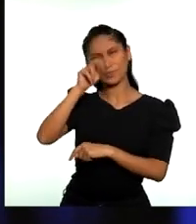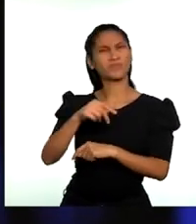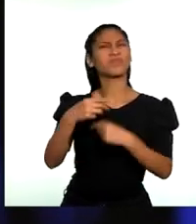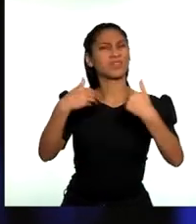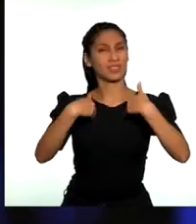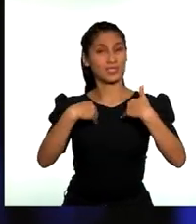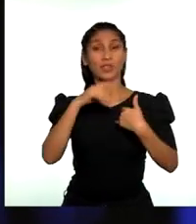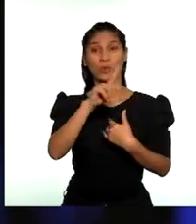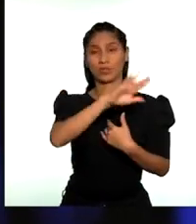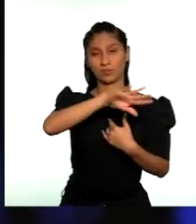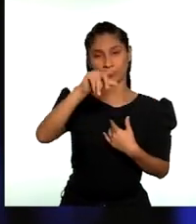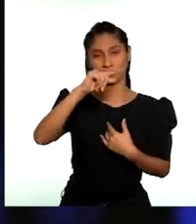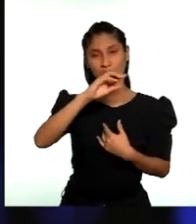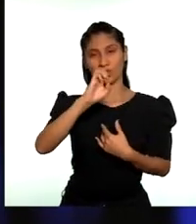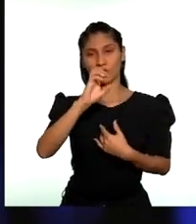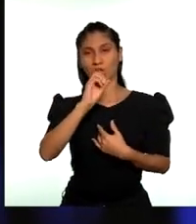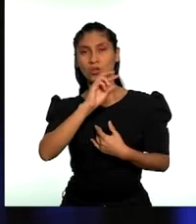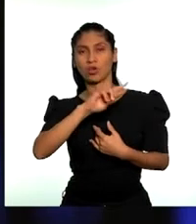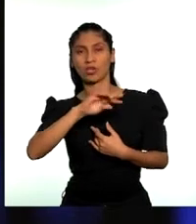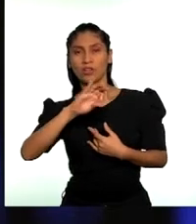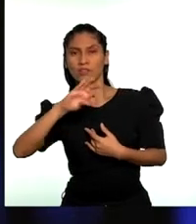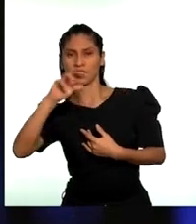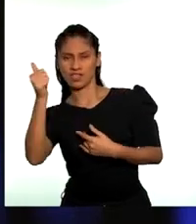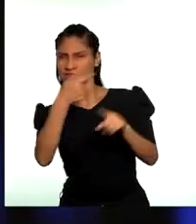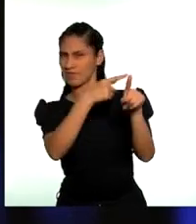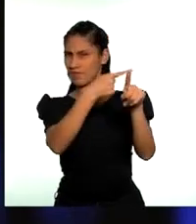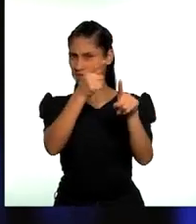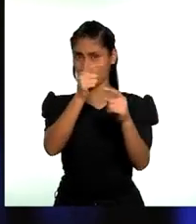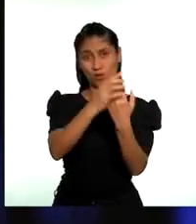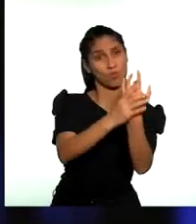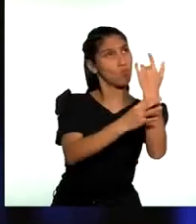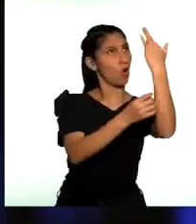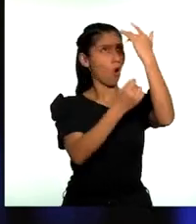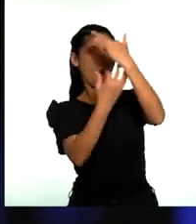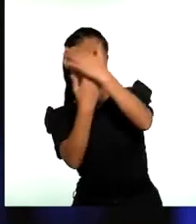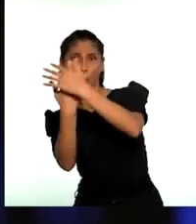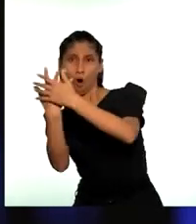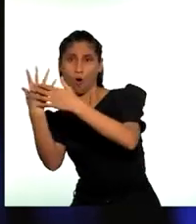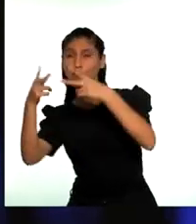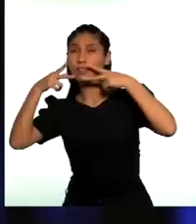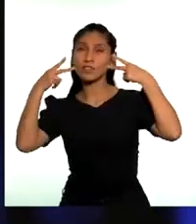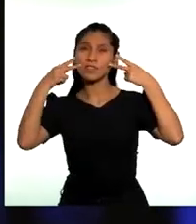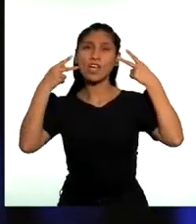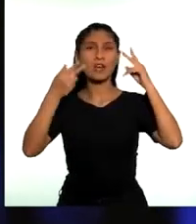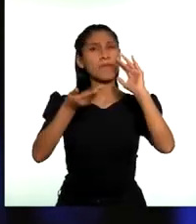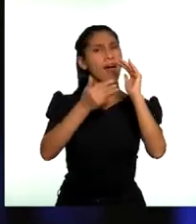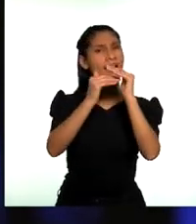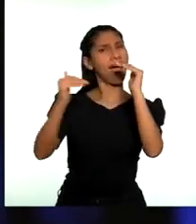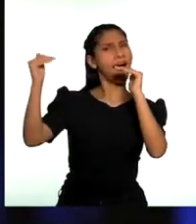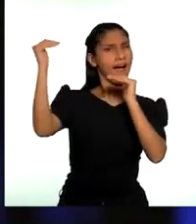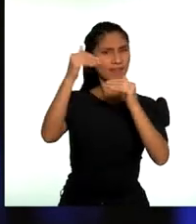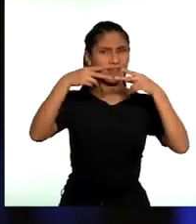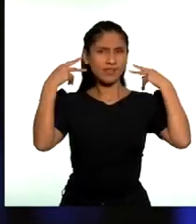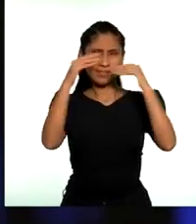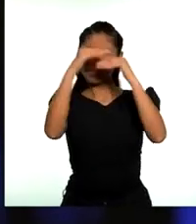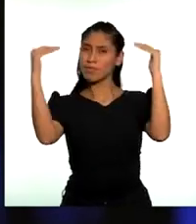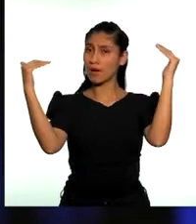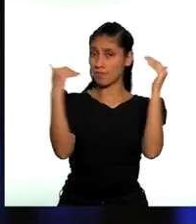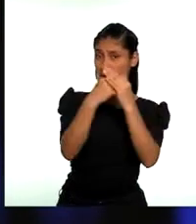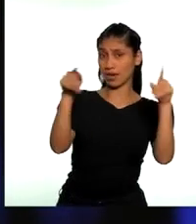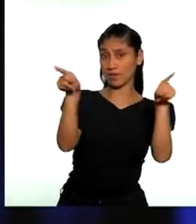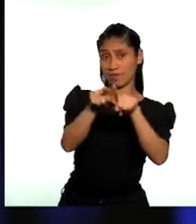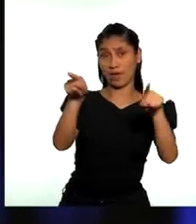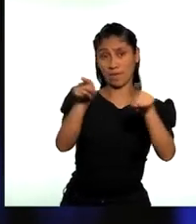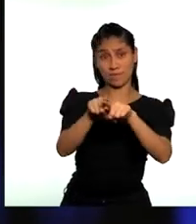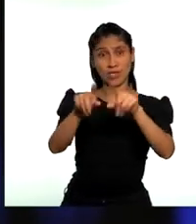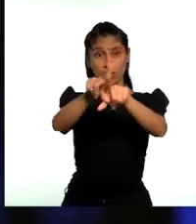una geografía muy variada. Tenemos bosques secos, selva alta y baja, hasta desiertos. Cada región